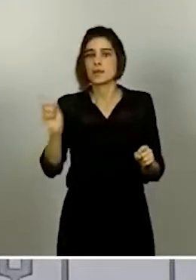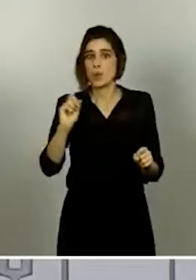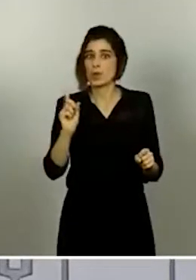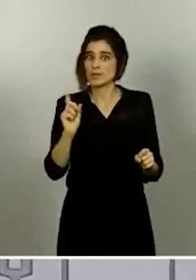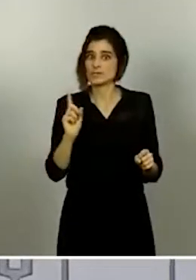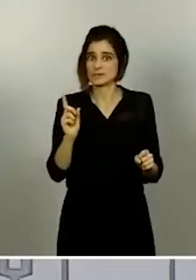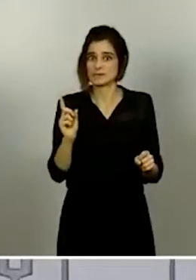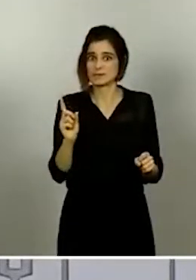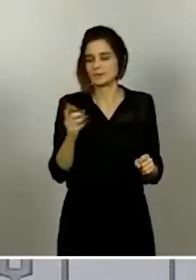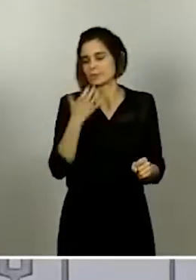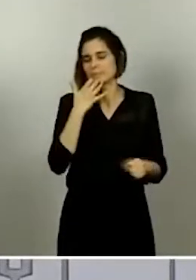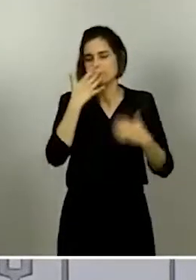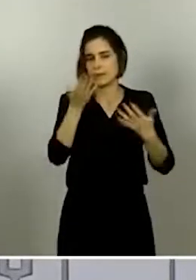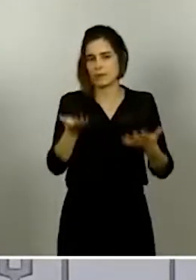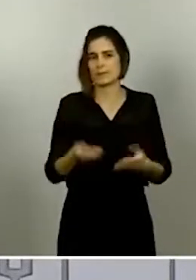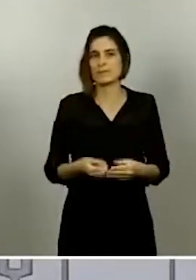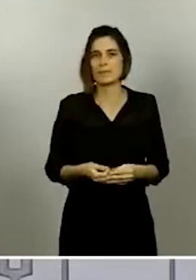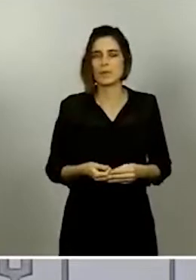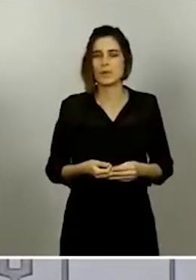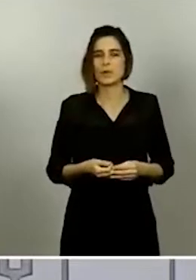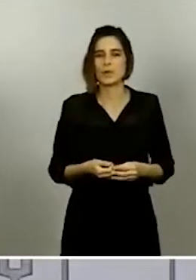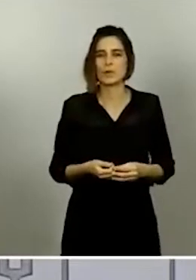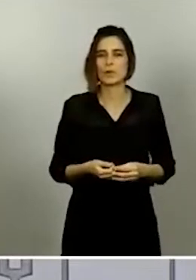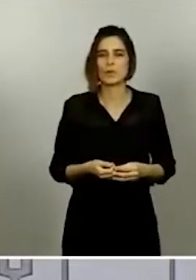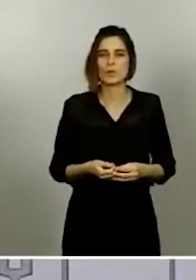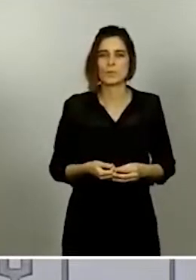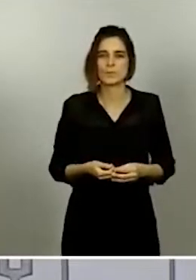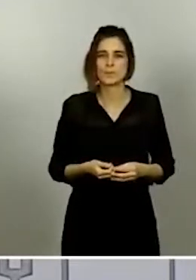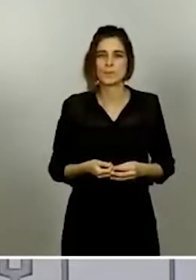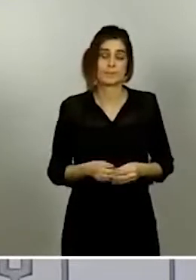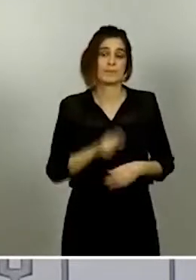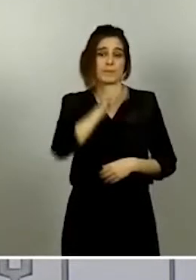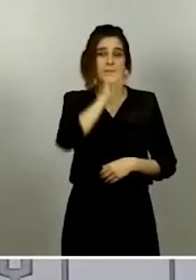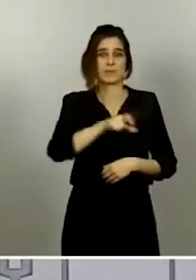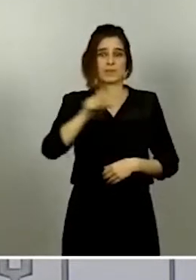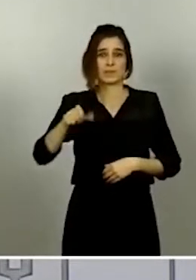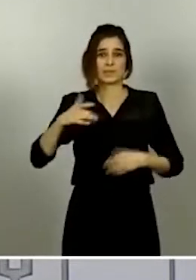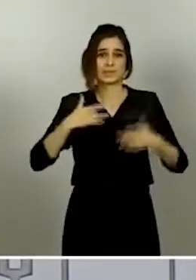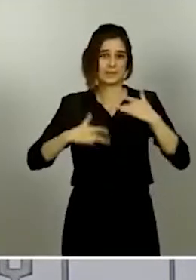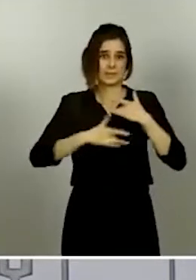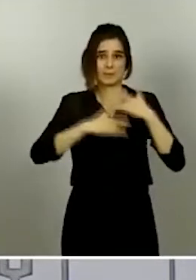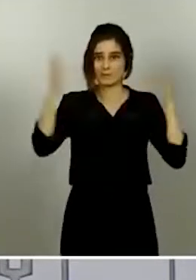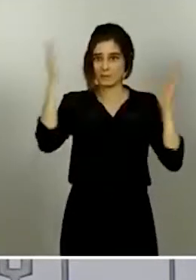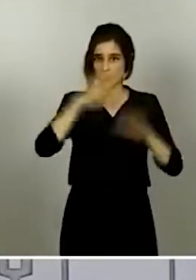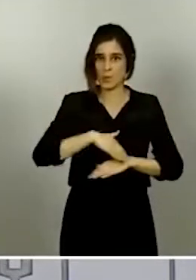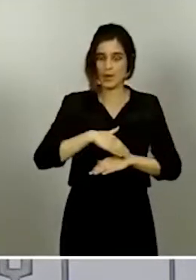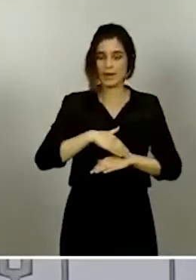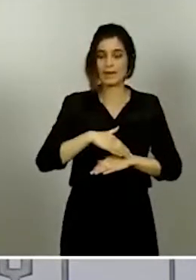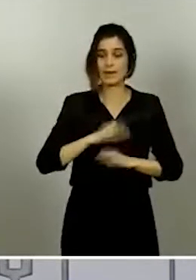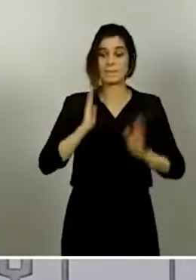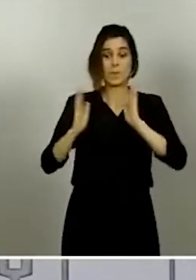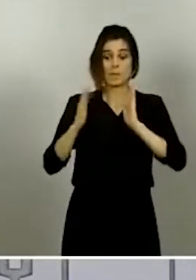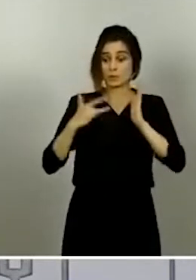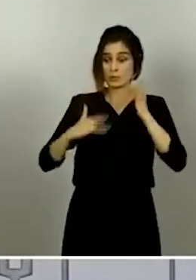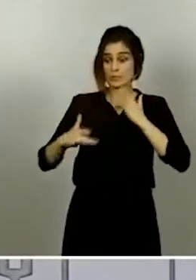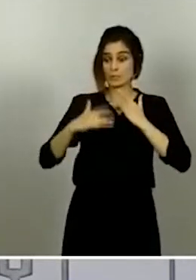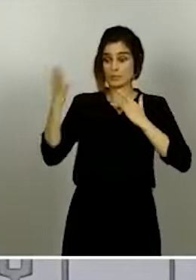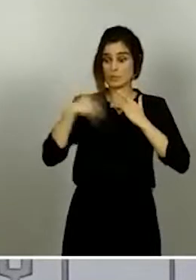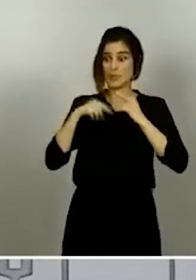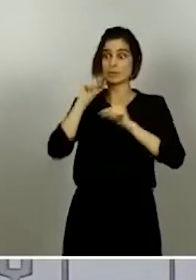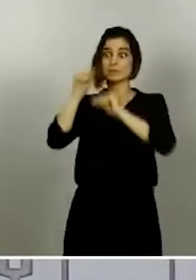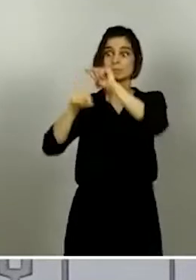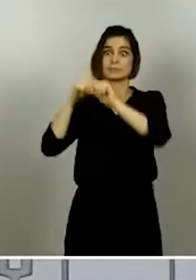relacionado por ejemplo con los casos asintomáticos y la transmisión en periodo asintomático. Ahora sabemos